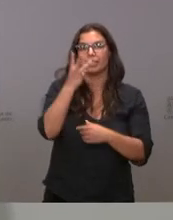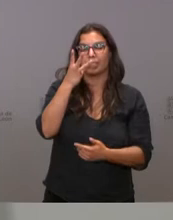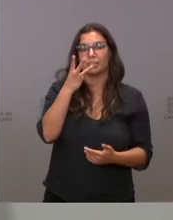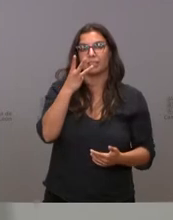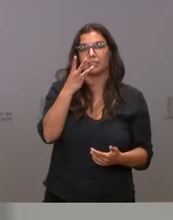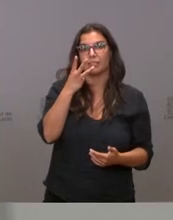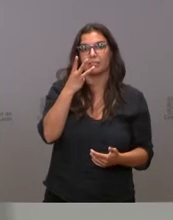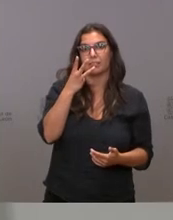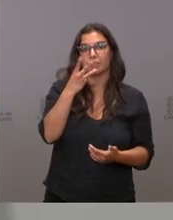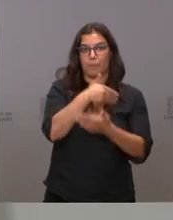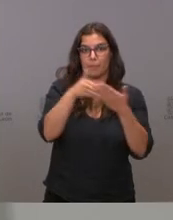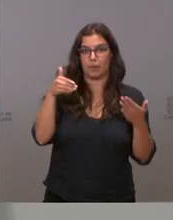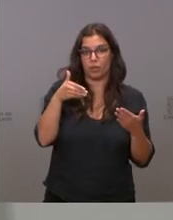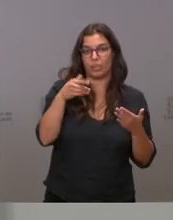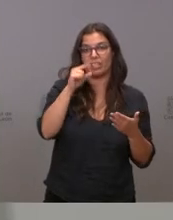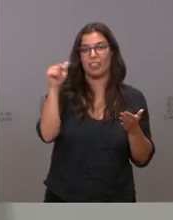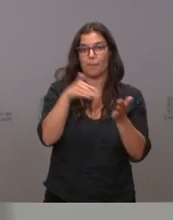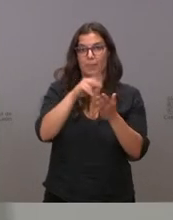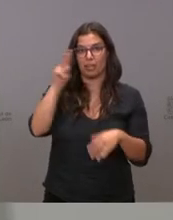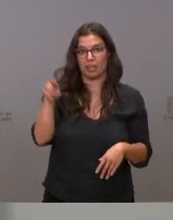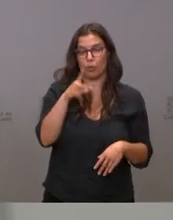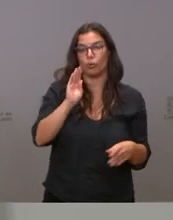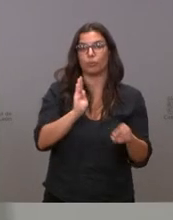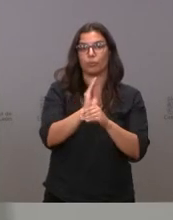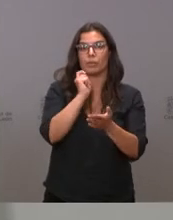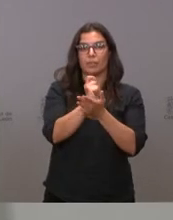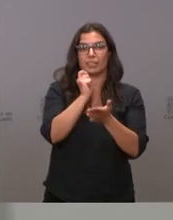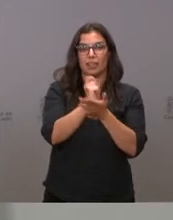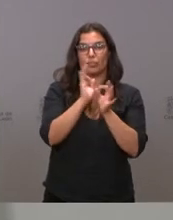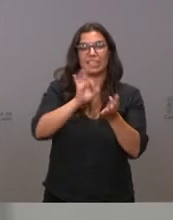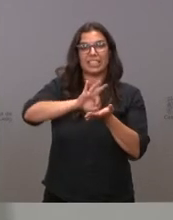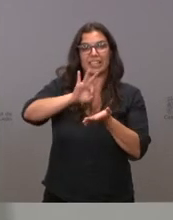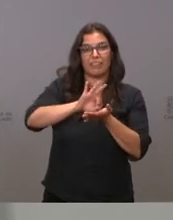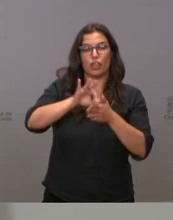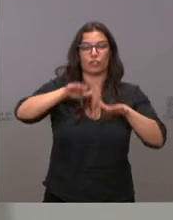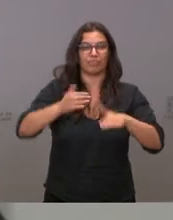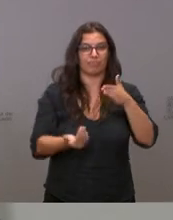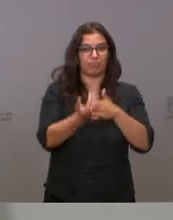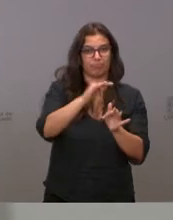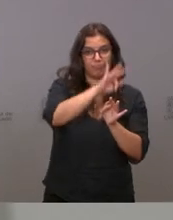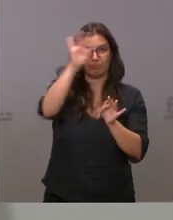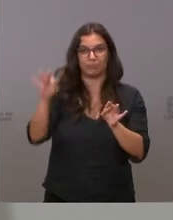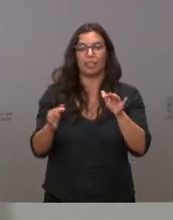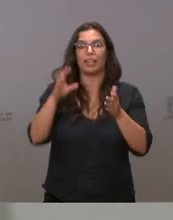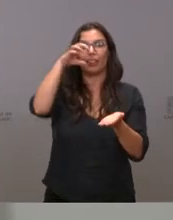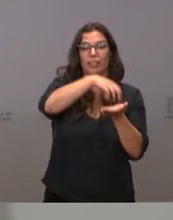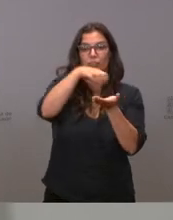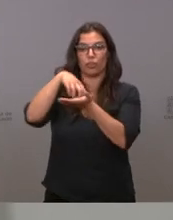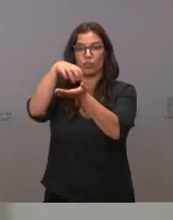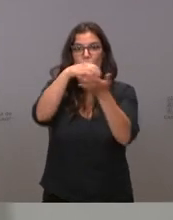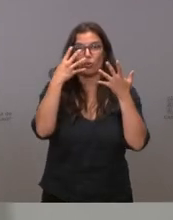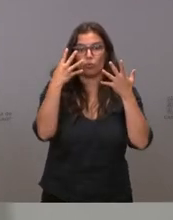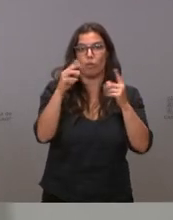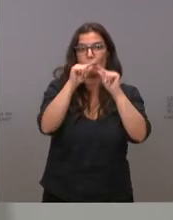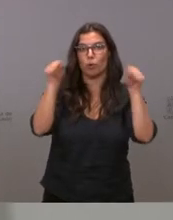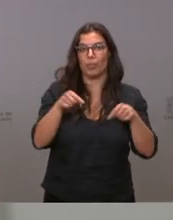.100.000 euros la prestación del servicio de estancias diurnas en nueve centros de las provincias